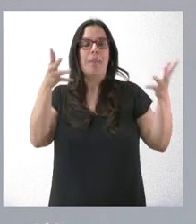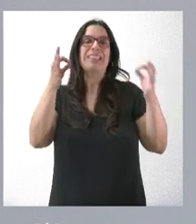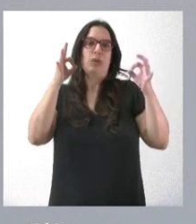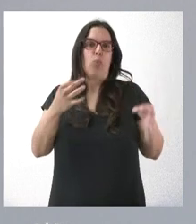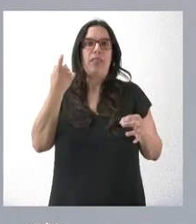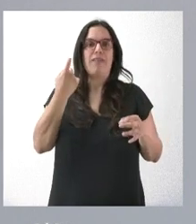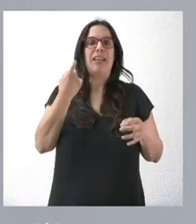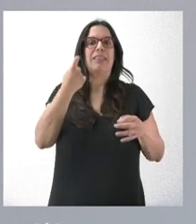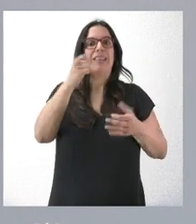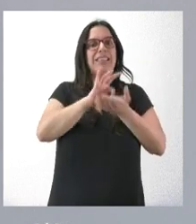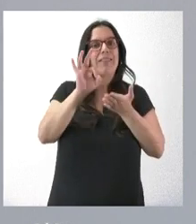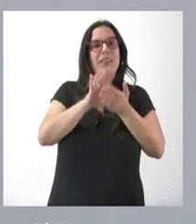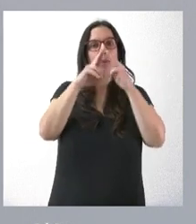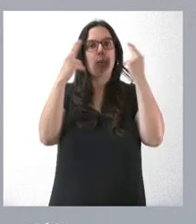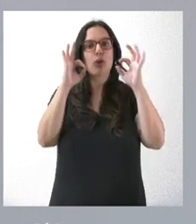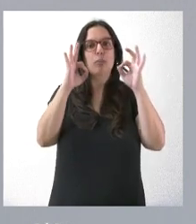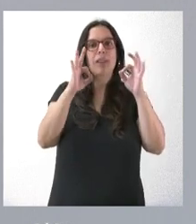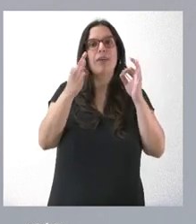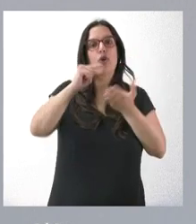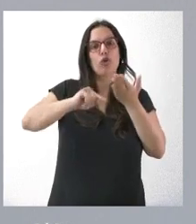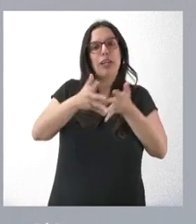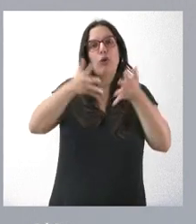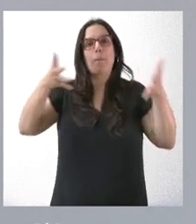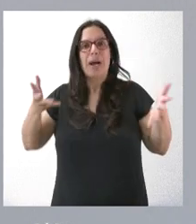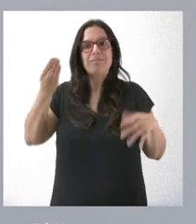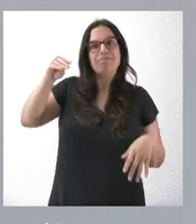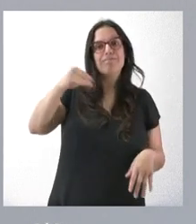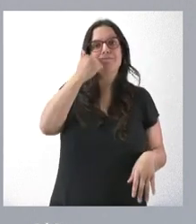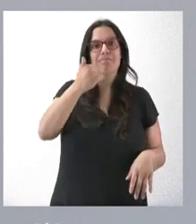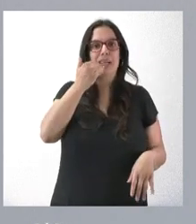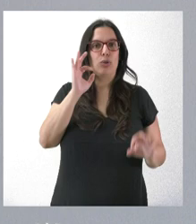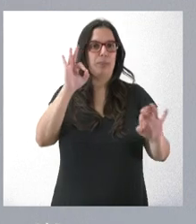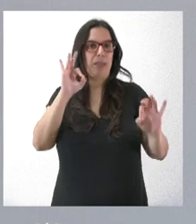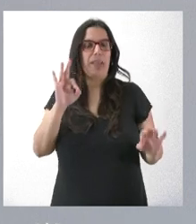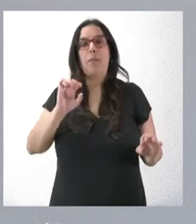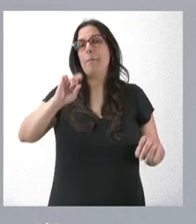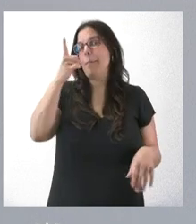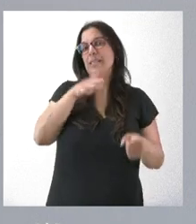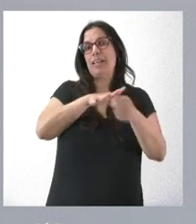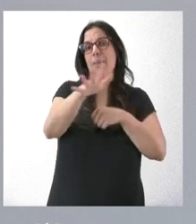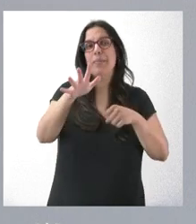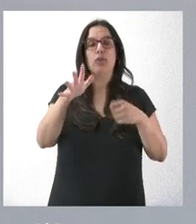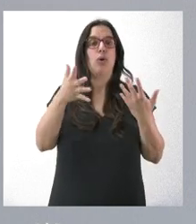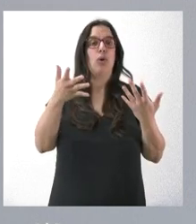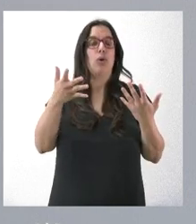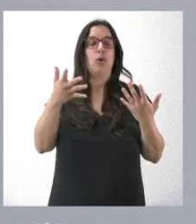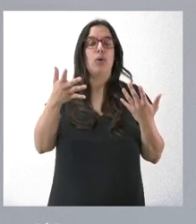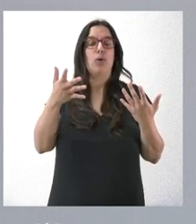reforzar algún servicio público específico de carácter municipal, fundamentalmente en el ámbito de la